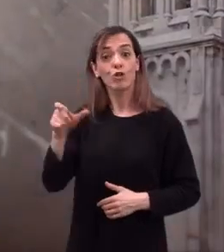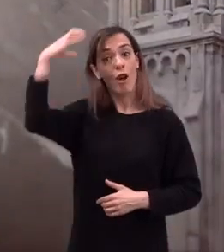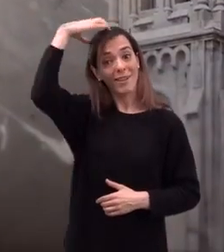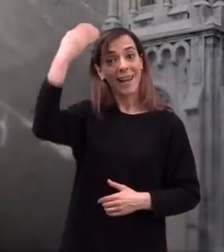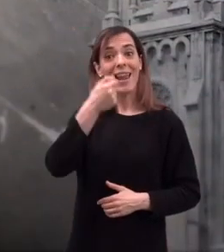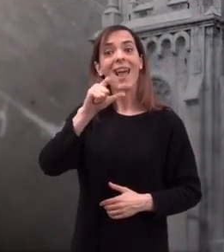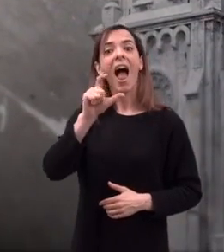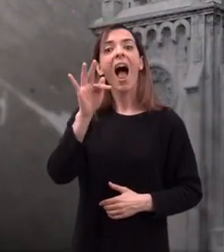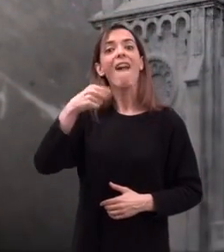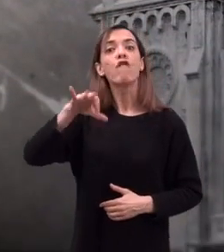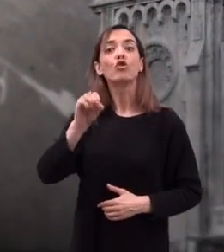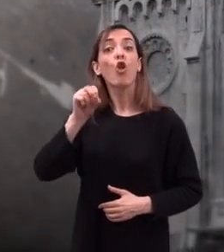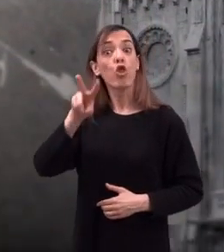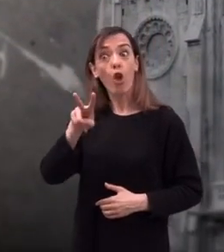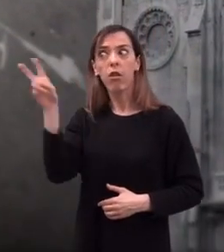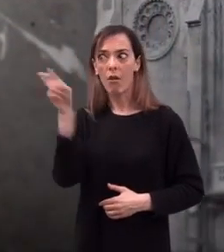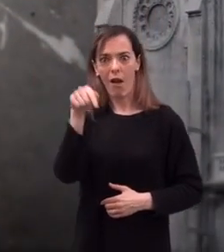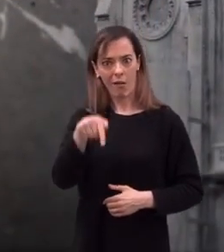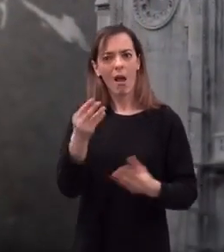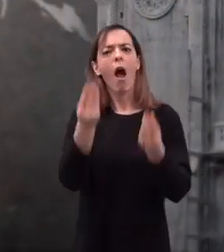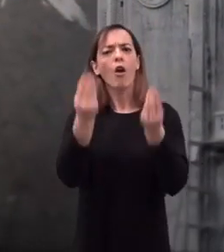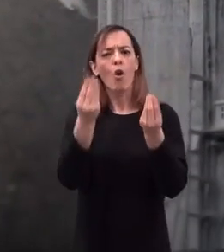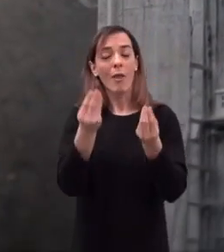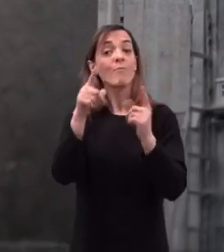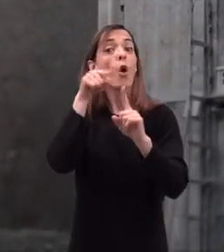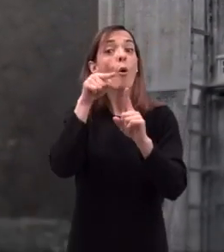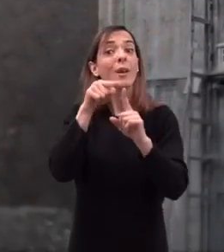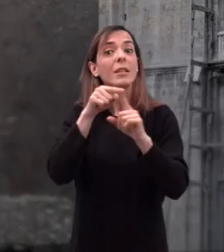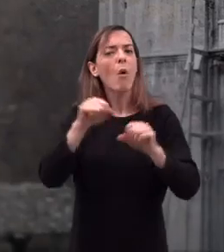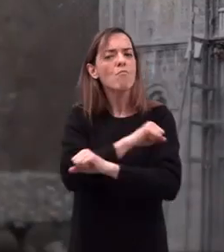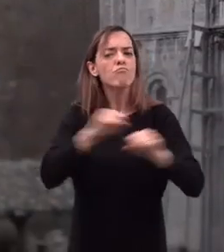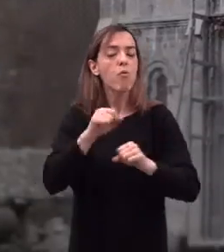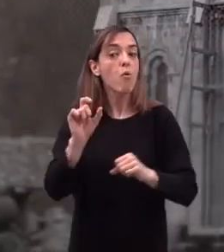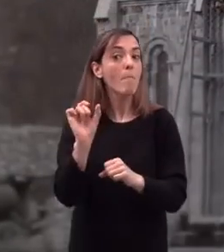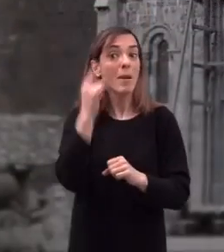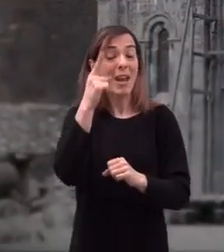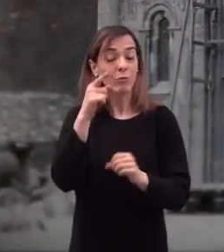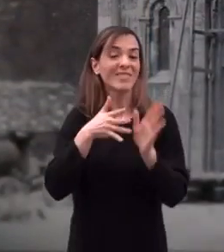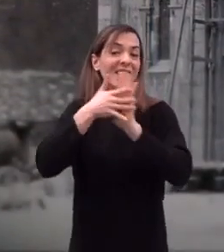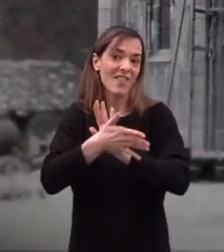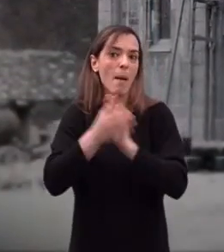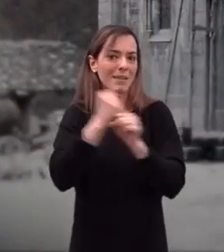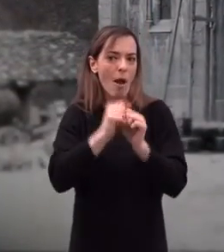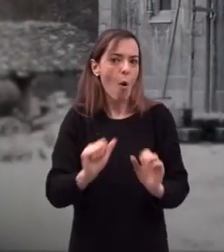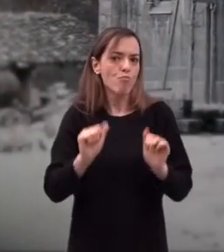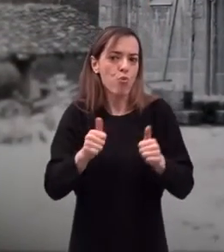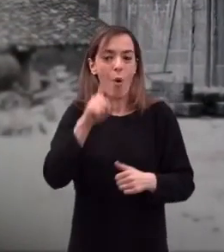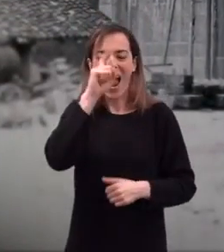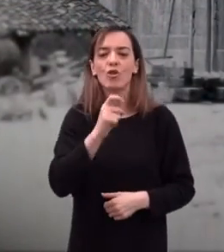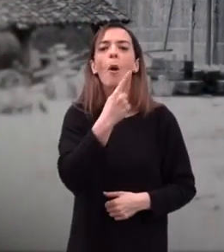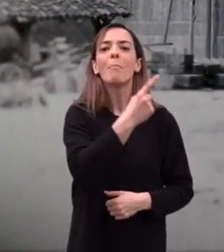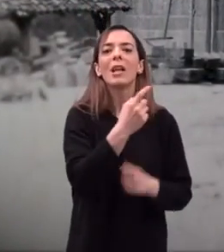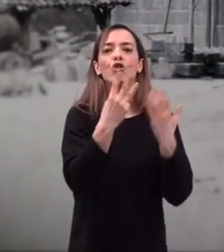Así se justifica la presencia de Alfonso XII en Covadonga para prender el primer explosivo que daba inicio a los